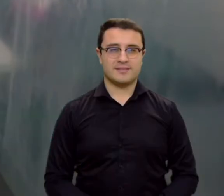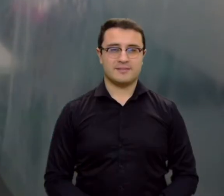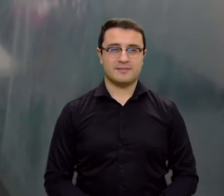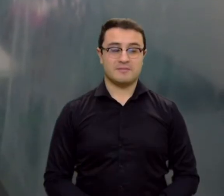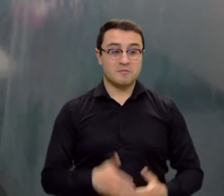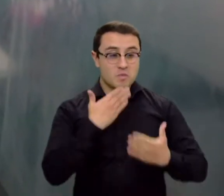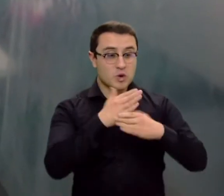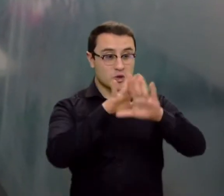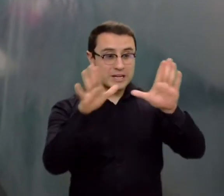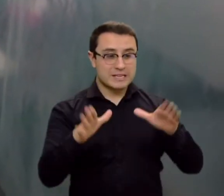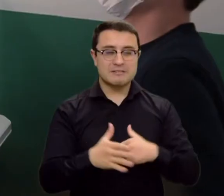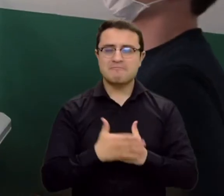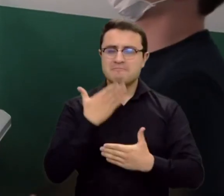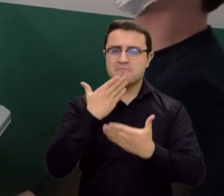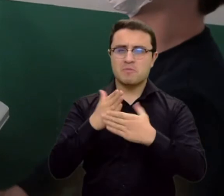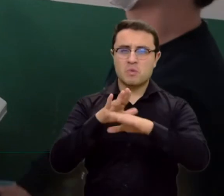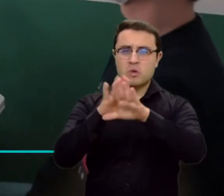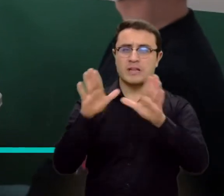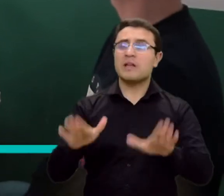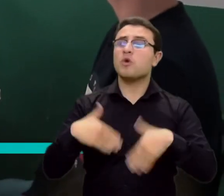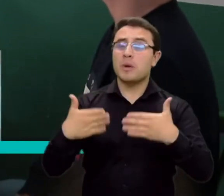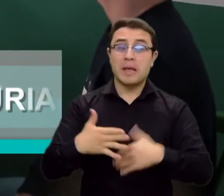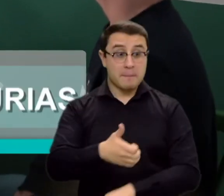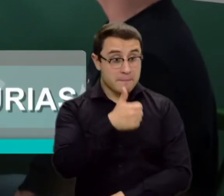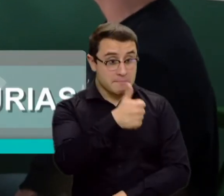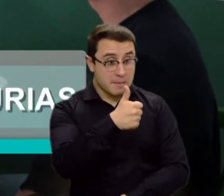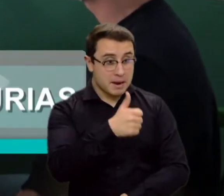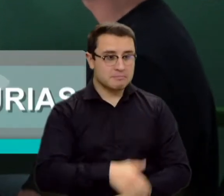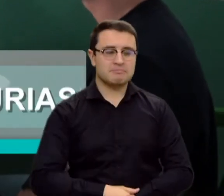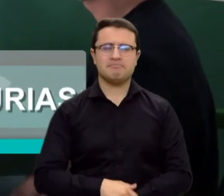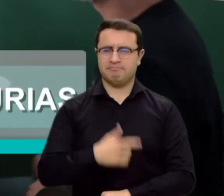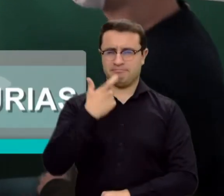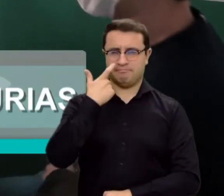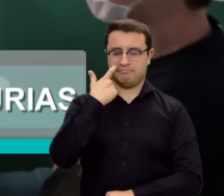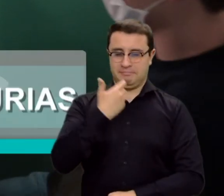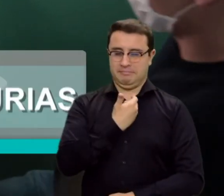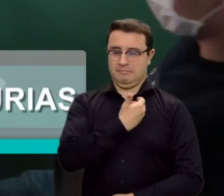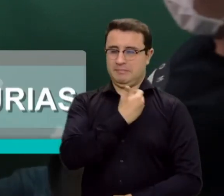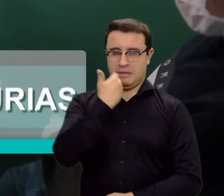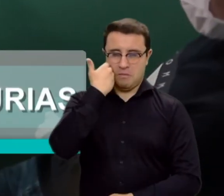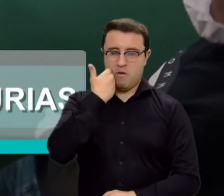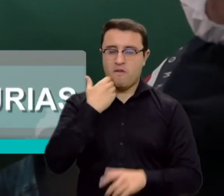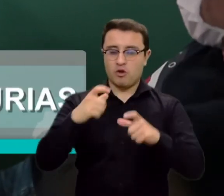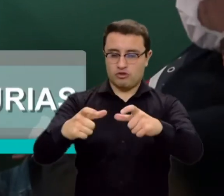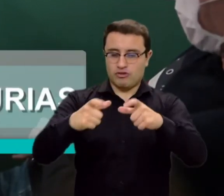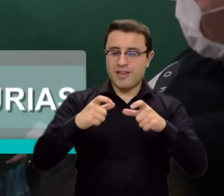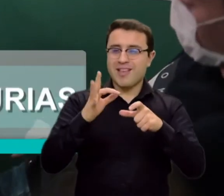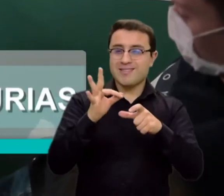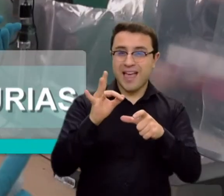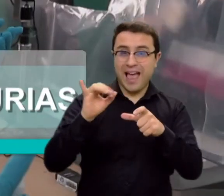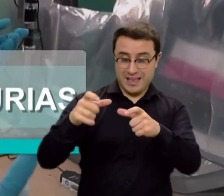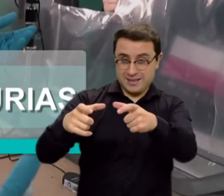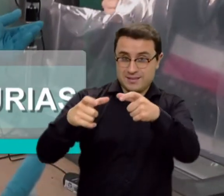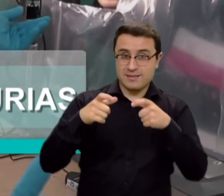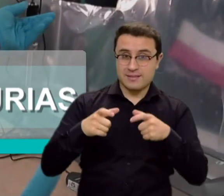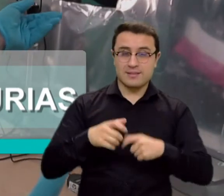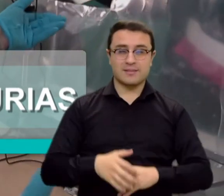Bueno, días. Buenos días. ¿Cómo me levante? Bien, ¿cómo ¿Me permite, por favor, su tapita de imágenes? Sí, señora.